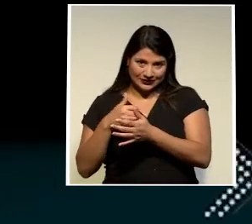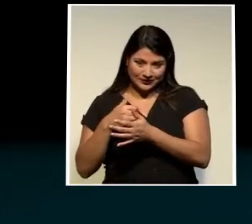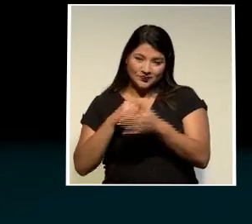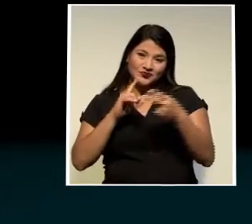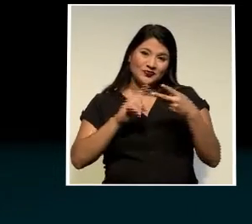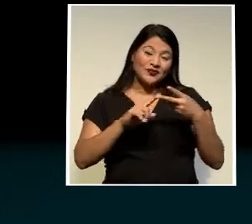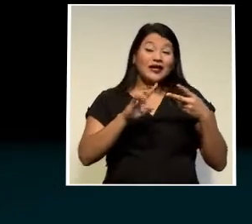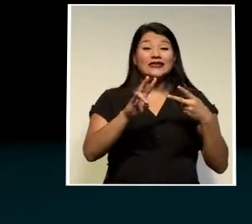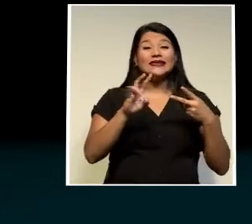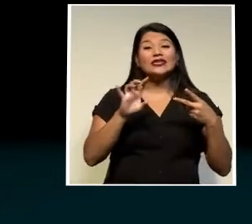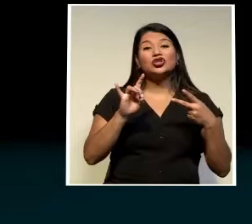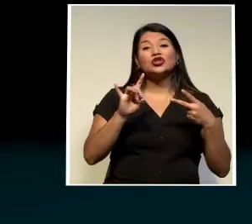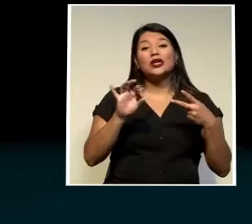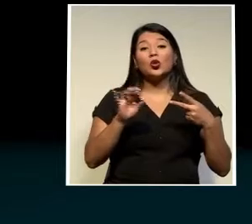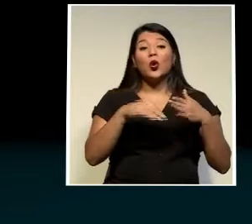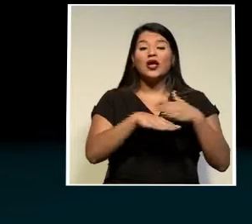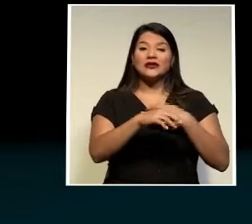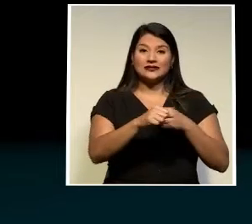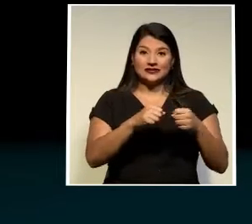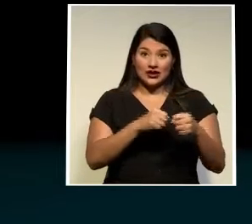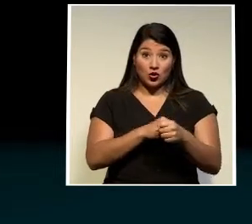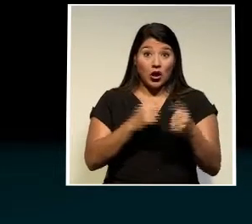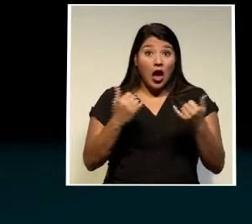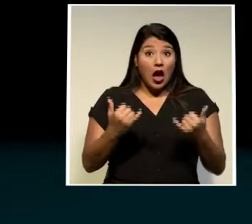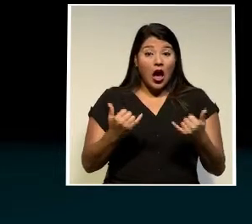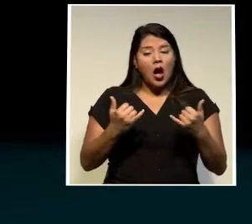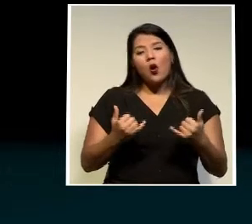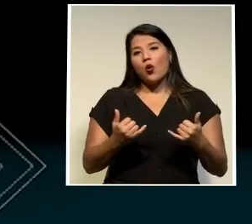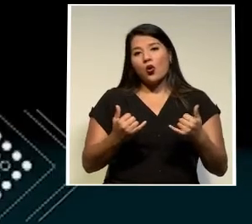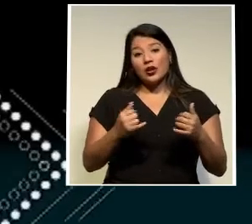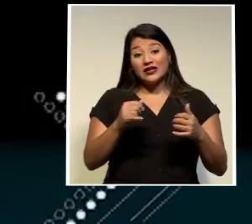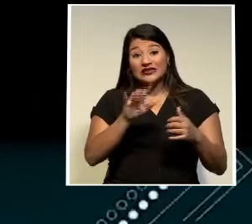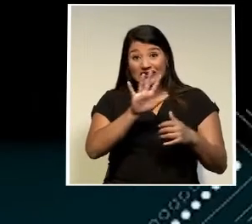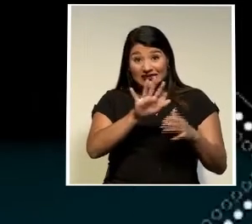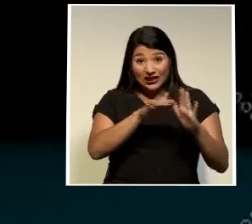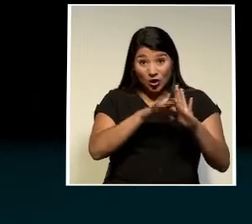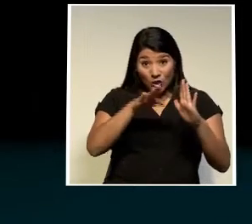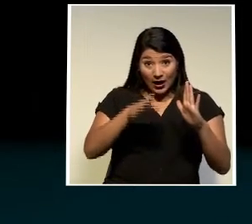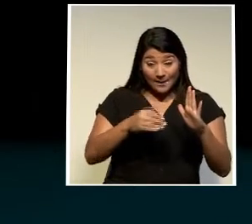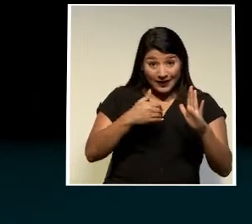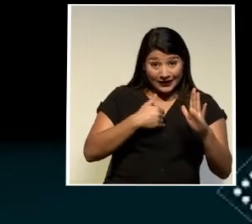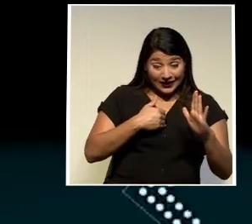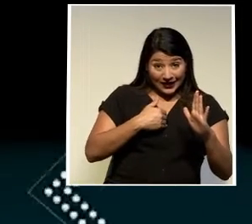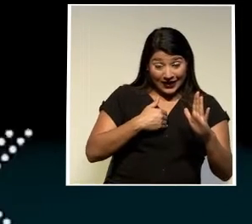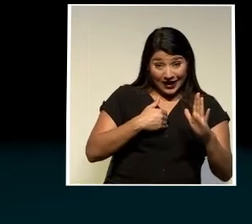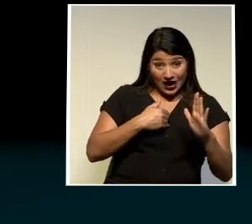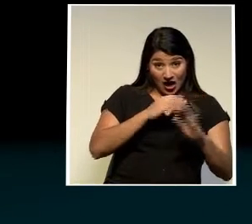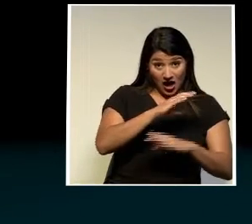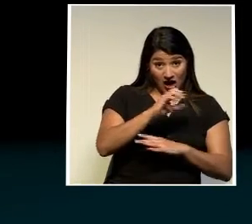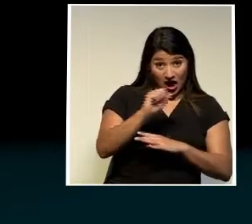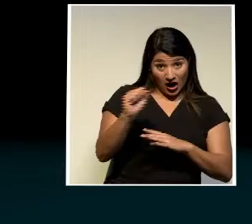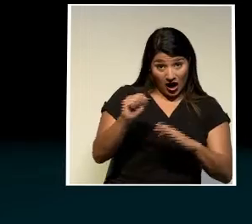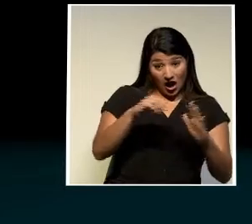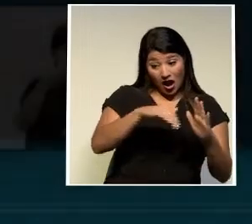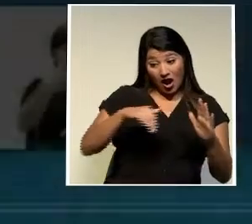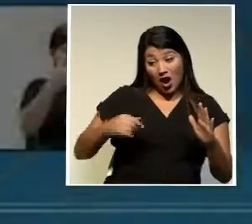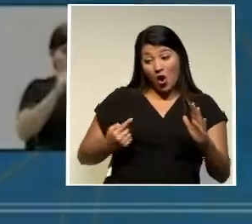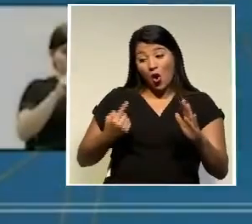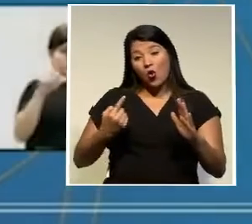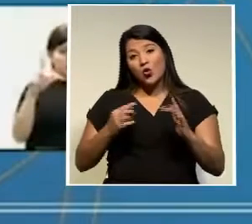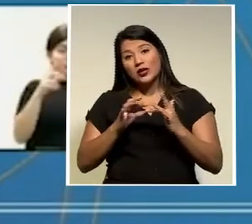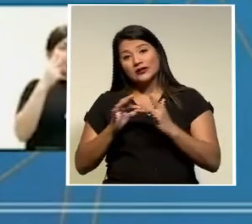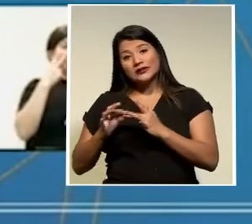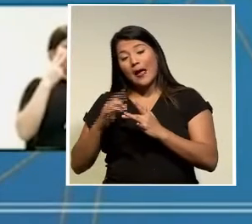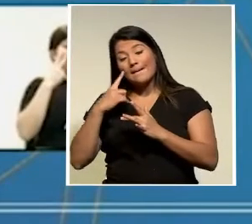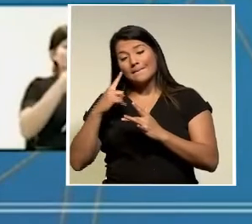789 en salón actualmente por cada 5 camas que tiene la caja una está ocupada por pacientes con COVID-19